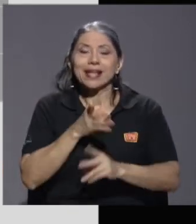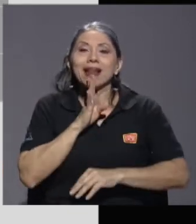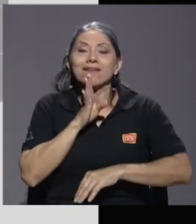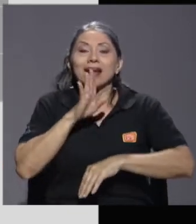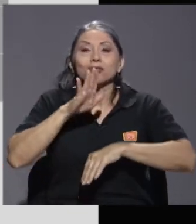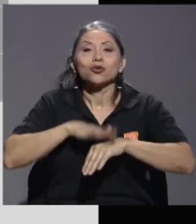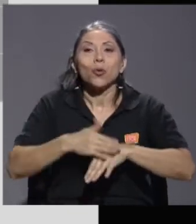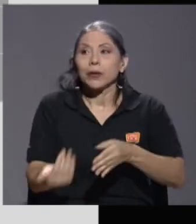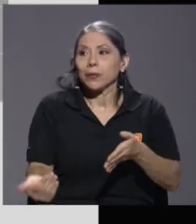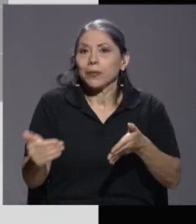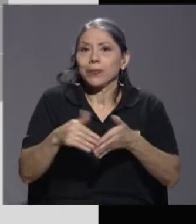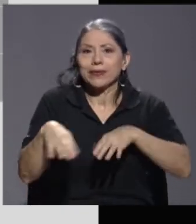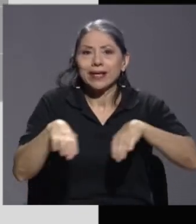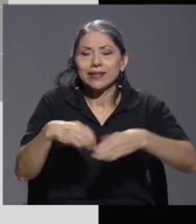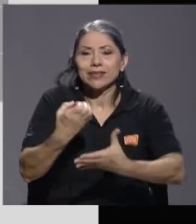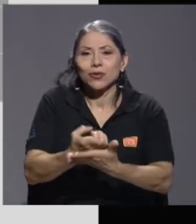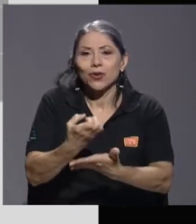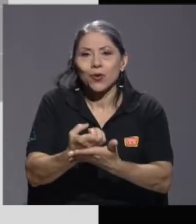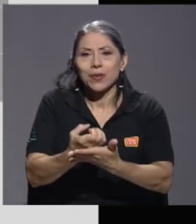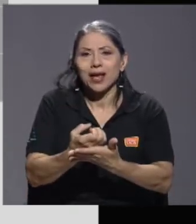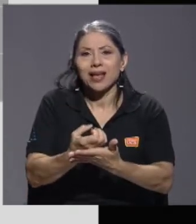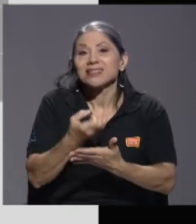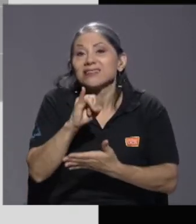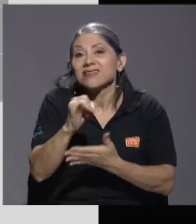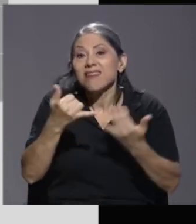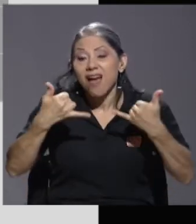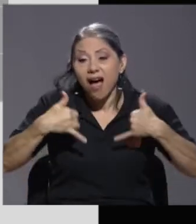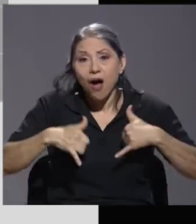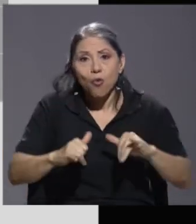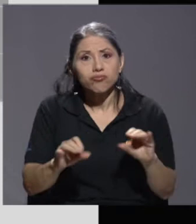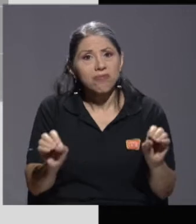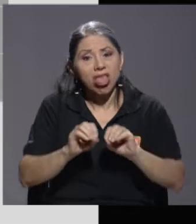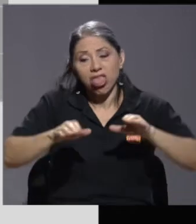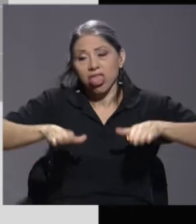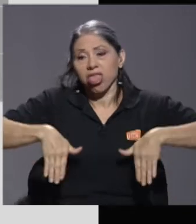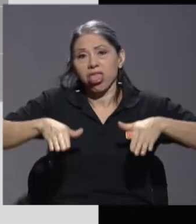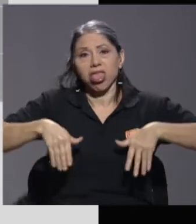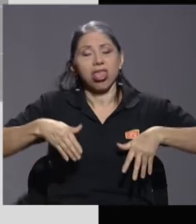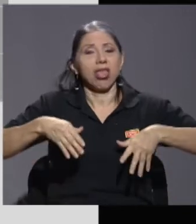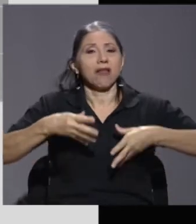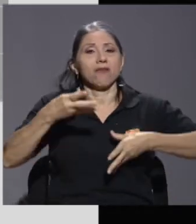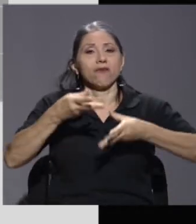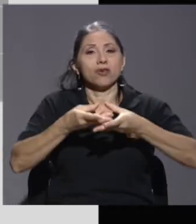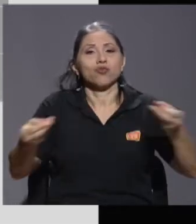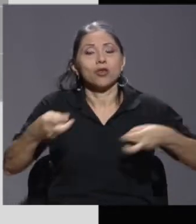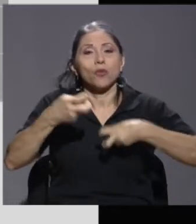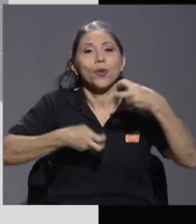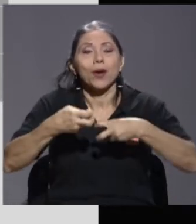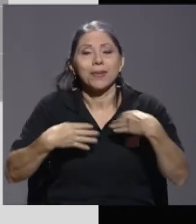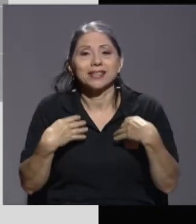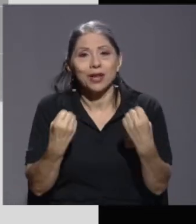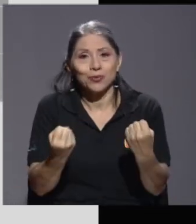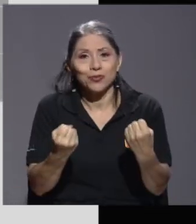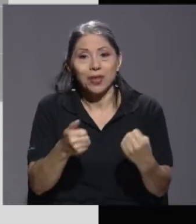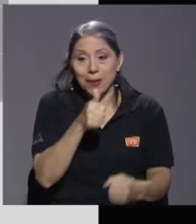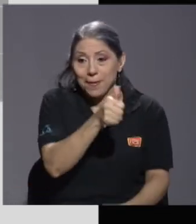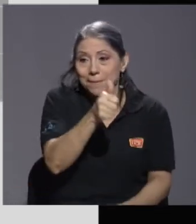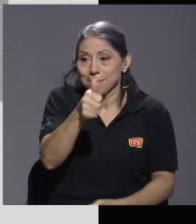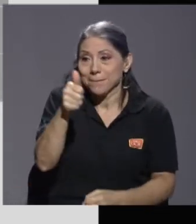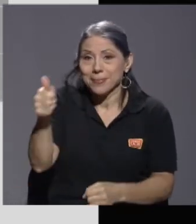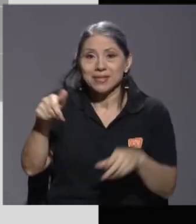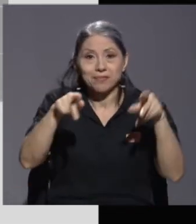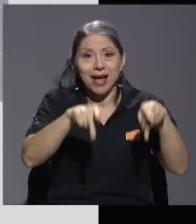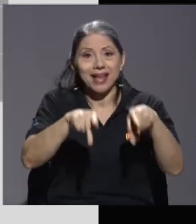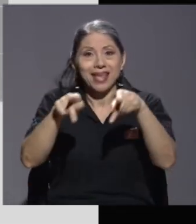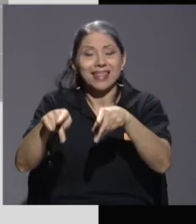de activación económica sin resolver el problema sanitario que tenemos, ¿verdad? La misma gente trata